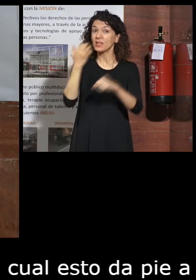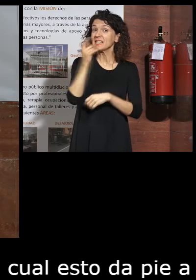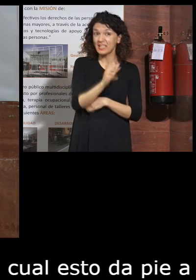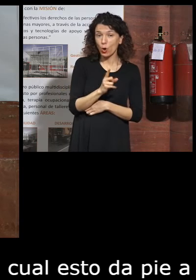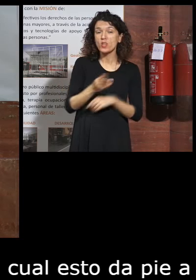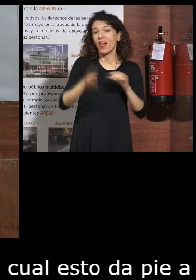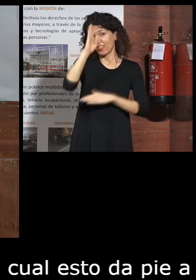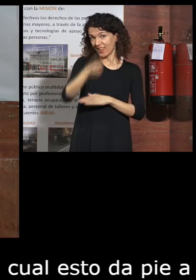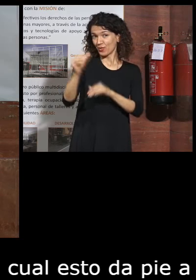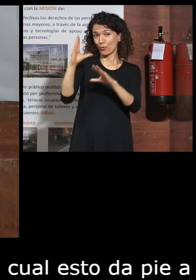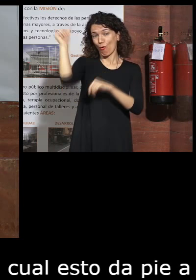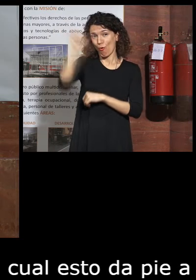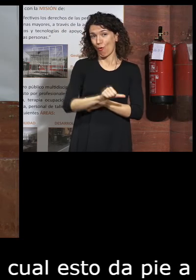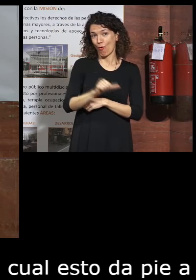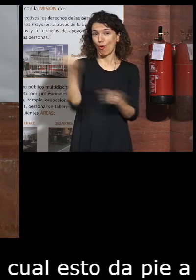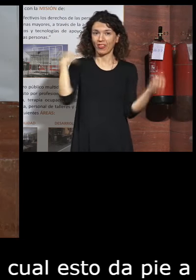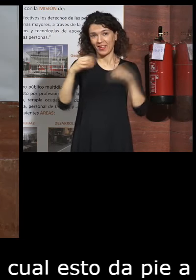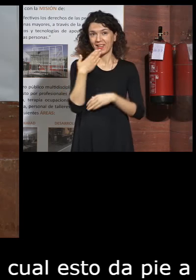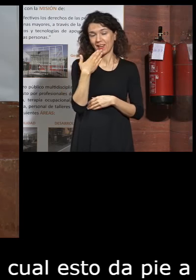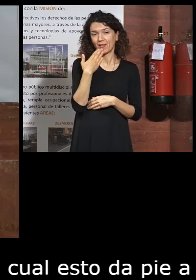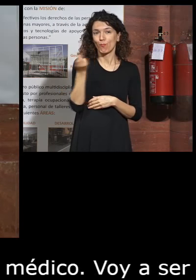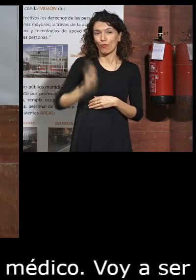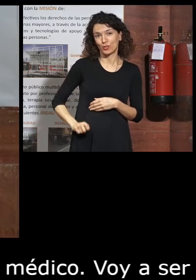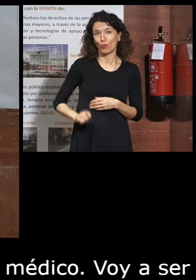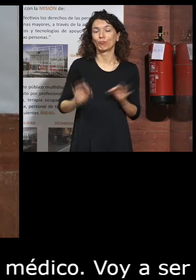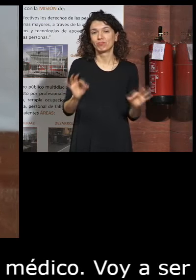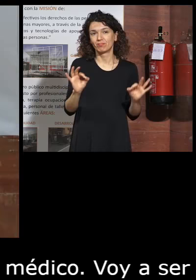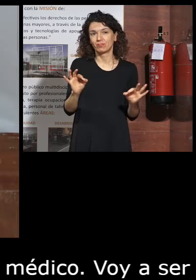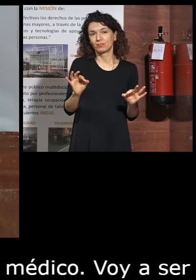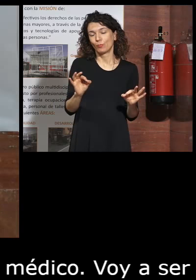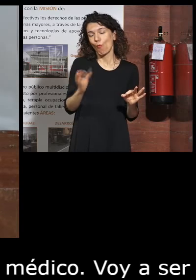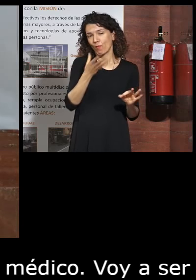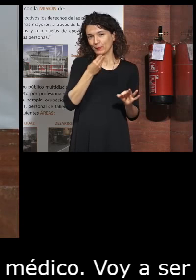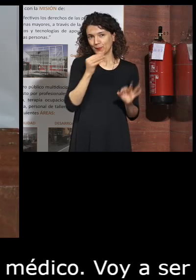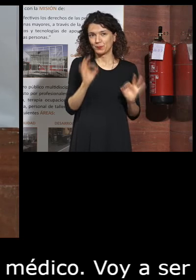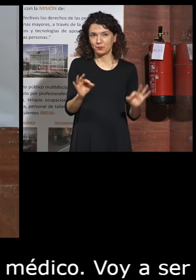cine ya directamente, que sería una profesión honrosa y una profesión muy decorosa.